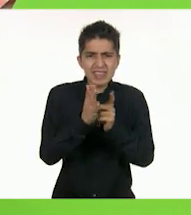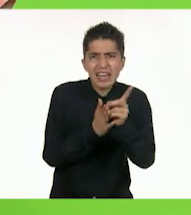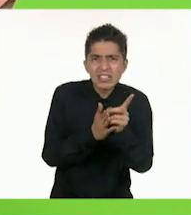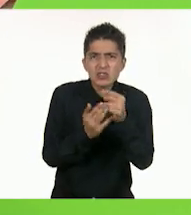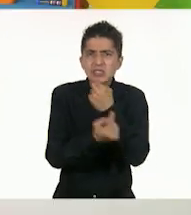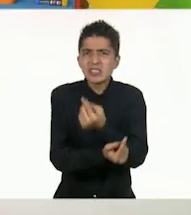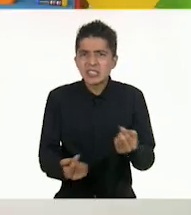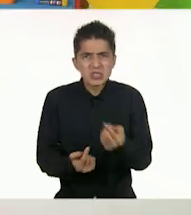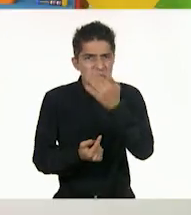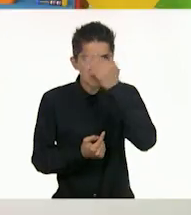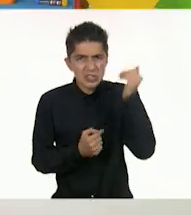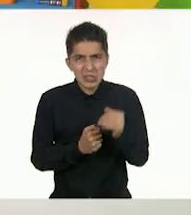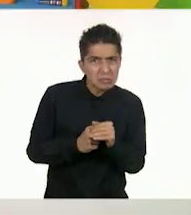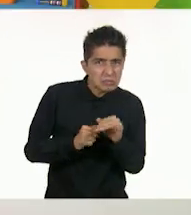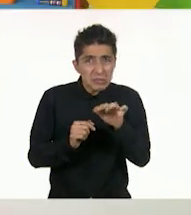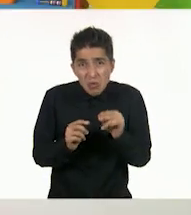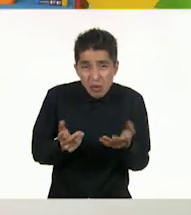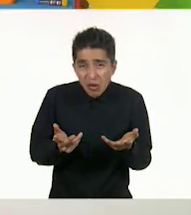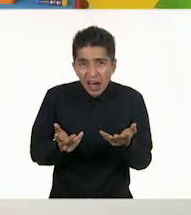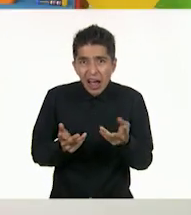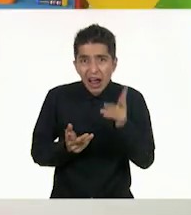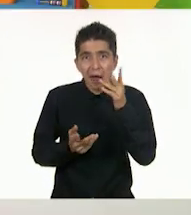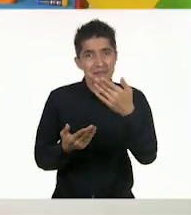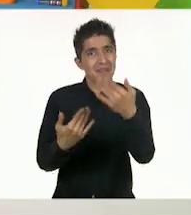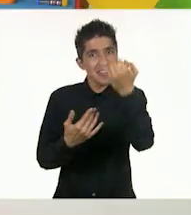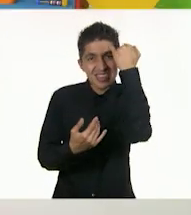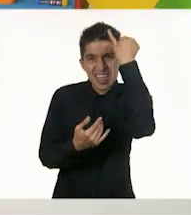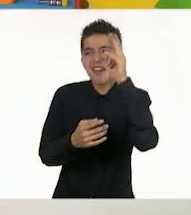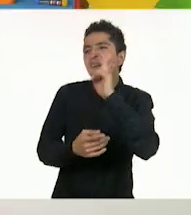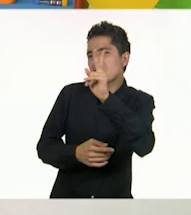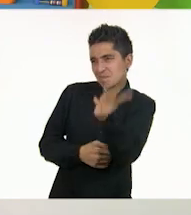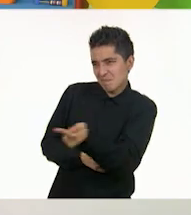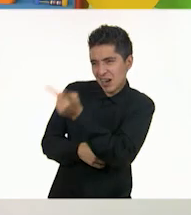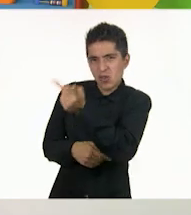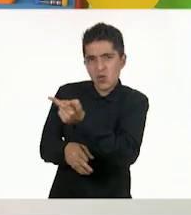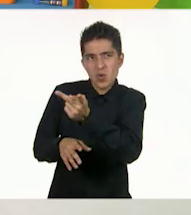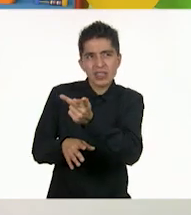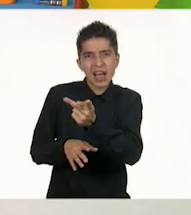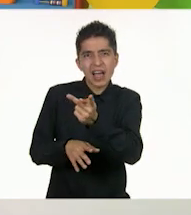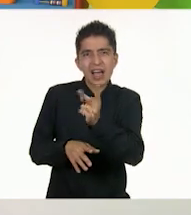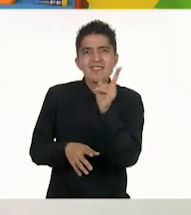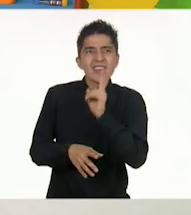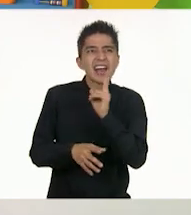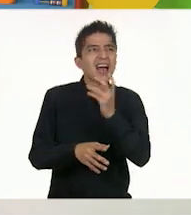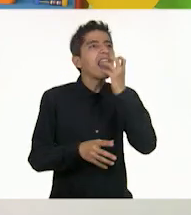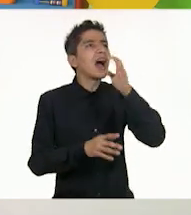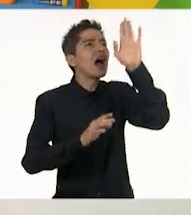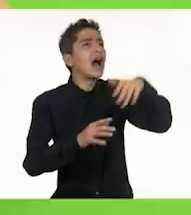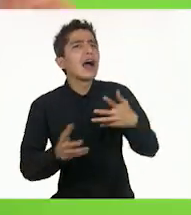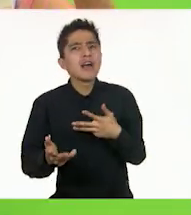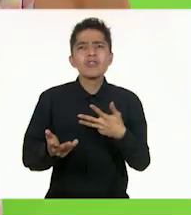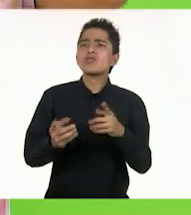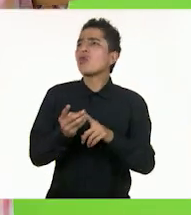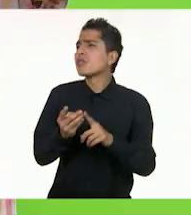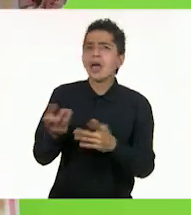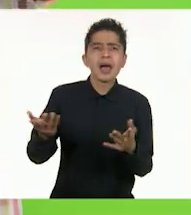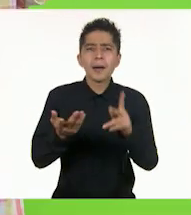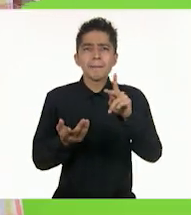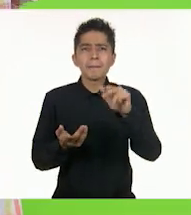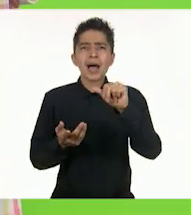niños? ¡Ay, qué buena idea! Vamos a preguntarle. Ayúdame a llamarlo. Pues de hecho andaba por aquí. ¡Pablo!